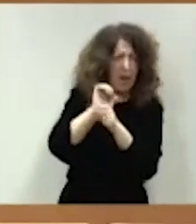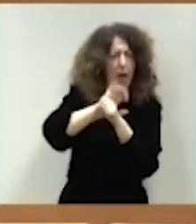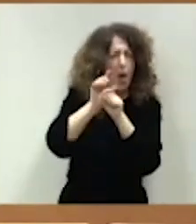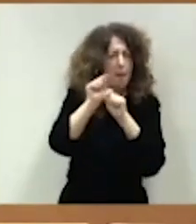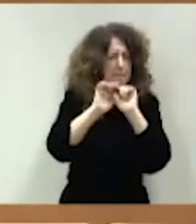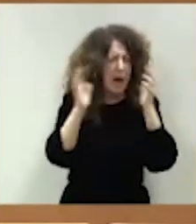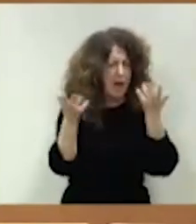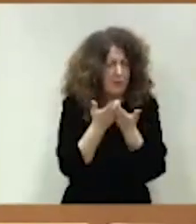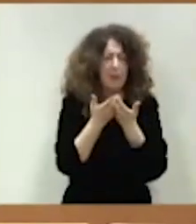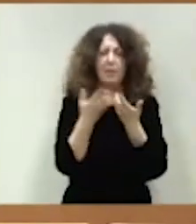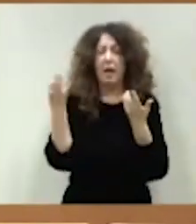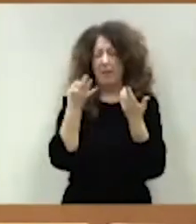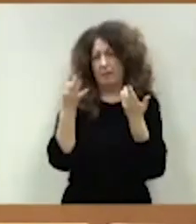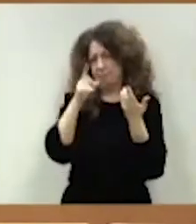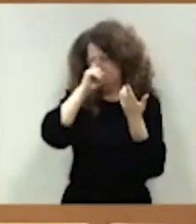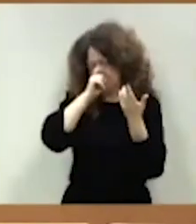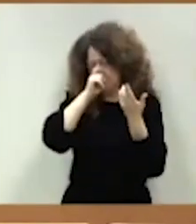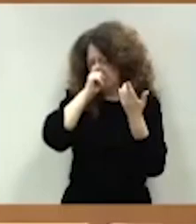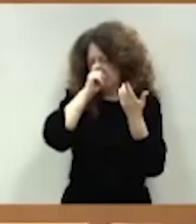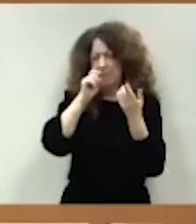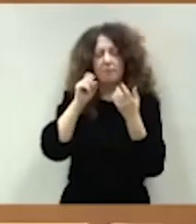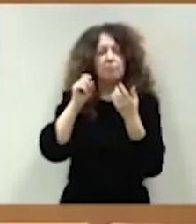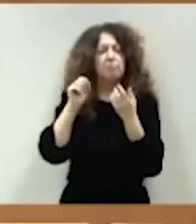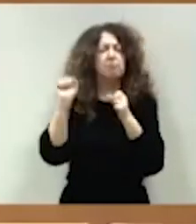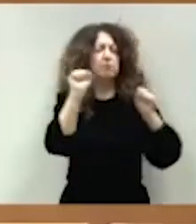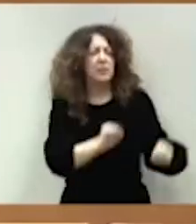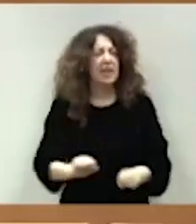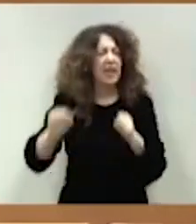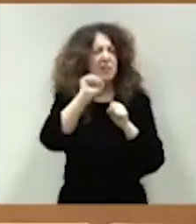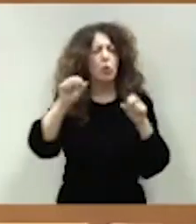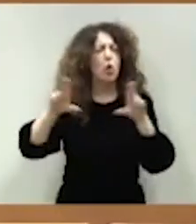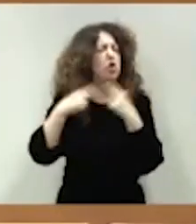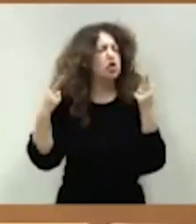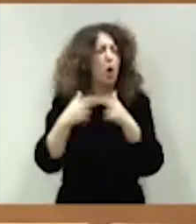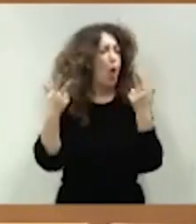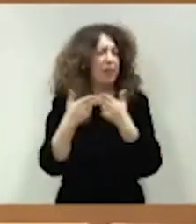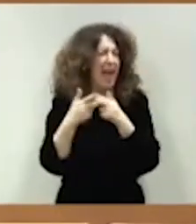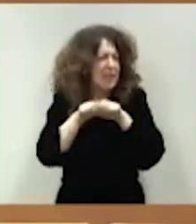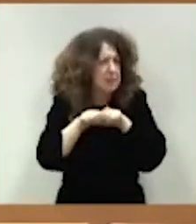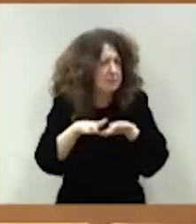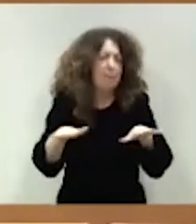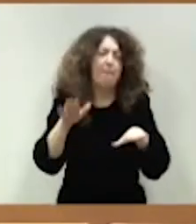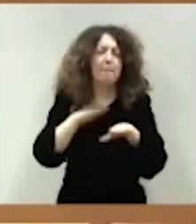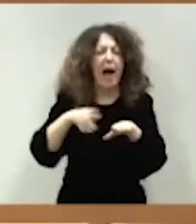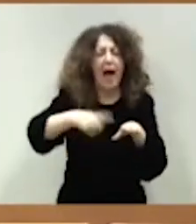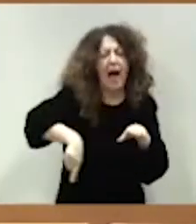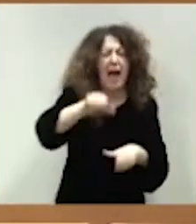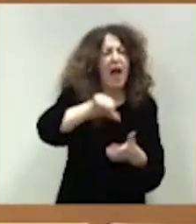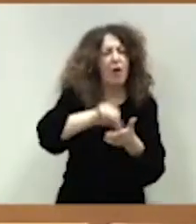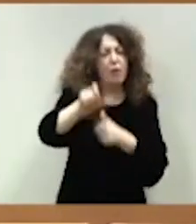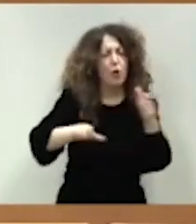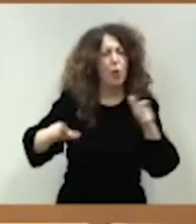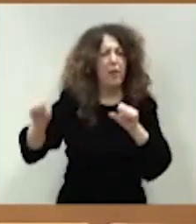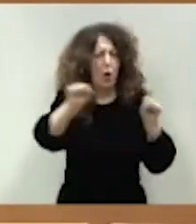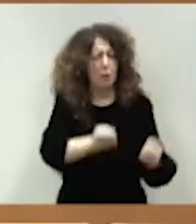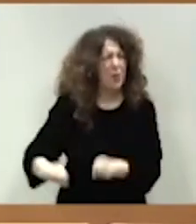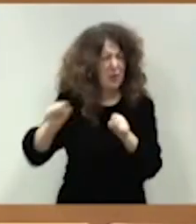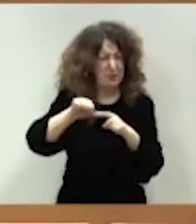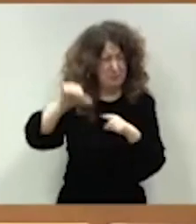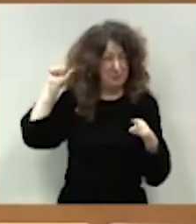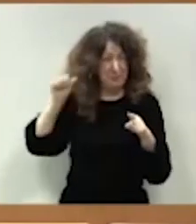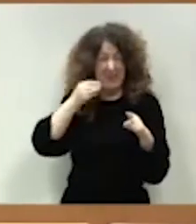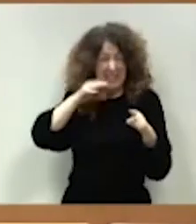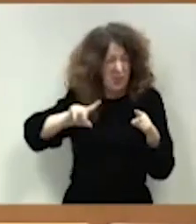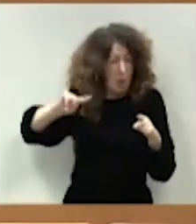a desplegar, lo recuerdan, el mayor escudo social que hemos tenido nunca para proteger a la ciudadanía y también al tejido